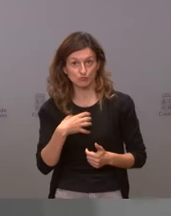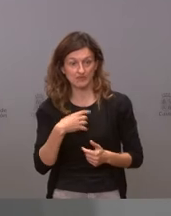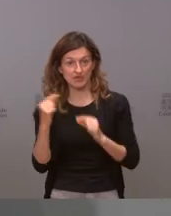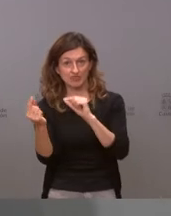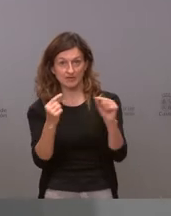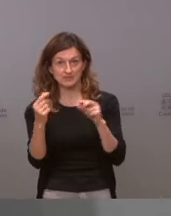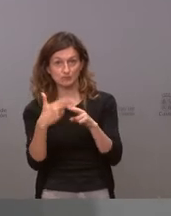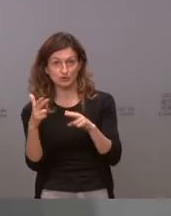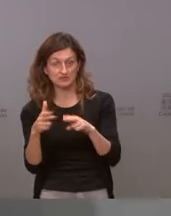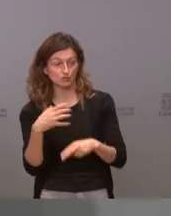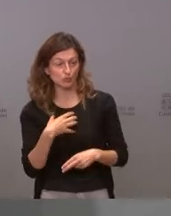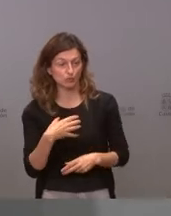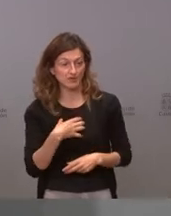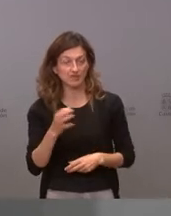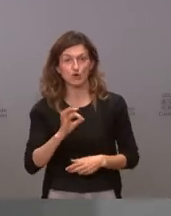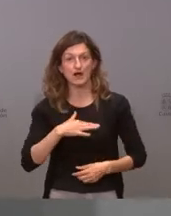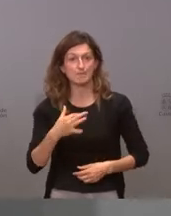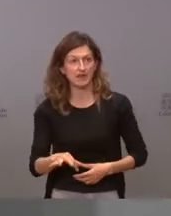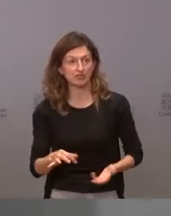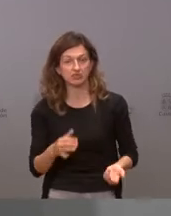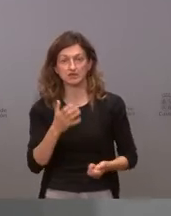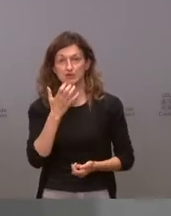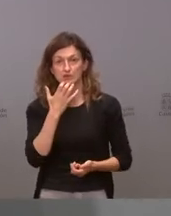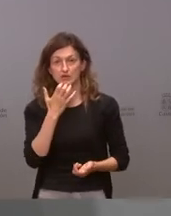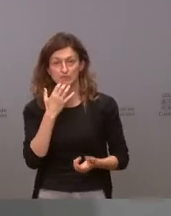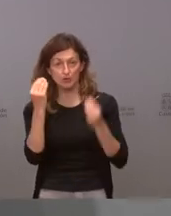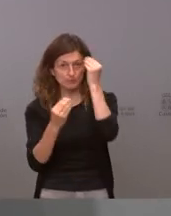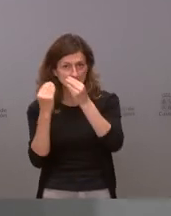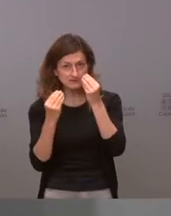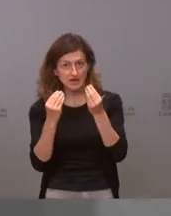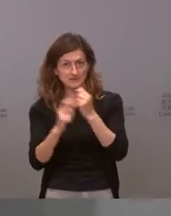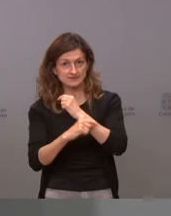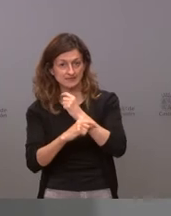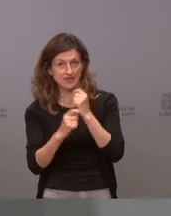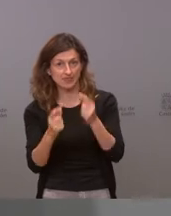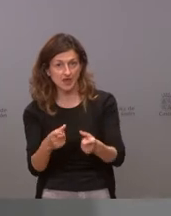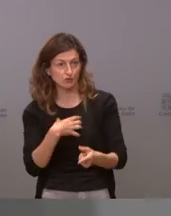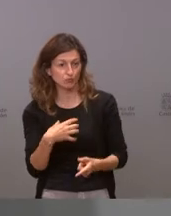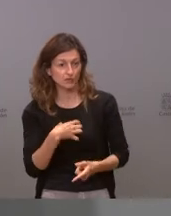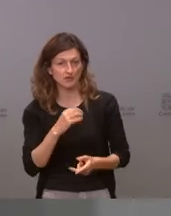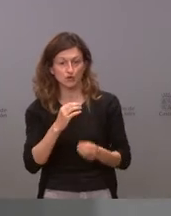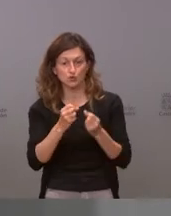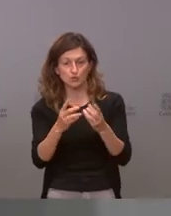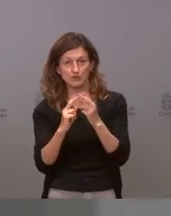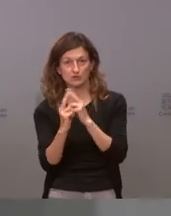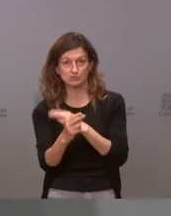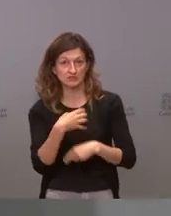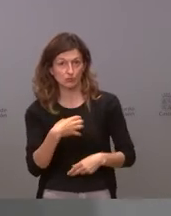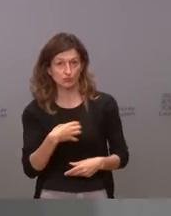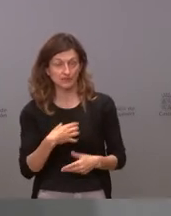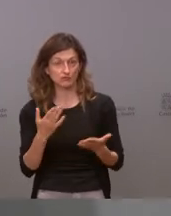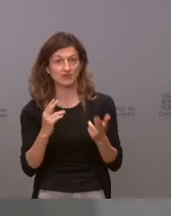debate político o que no es capaz de plantear estrategias o que no tiene respuestas a los números y entonces